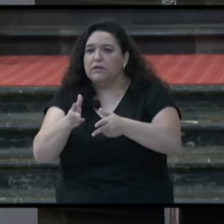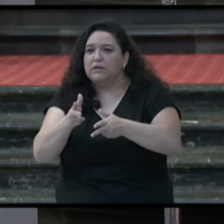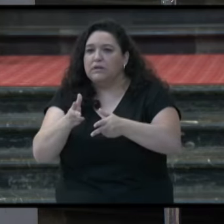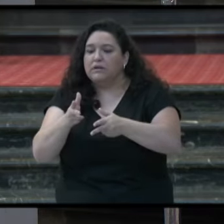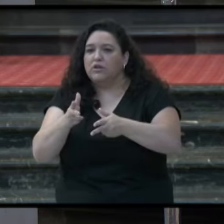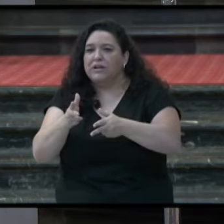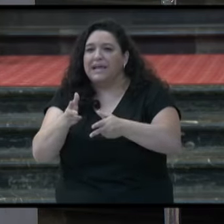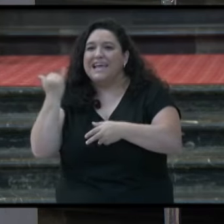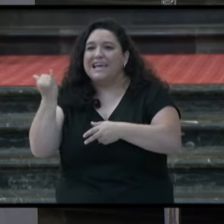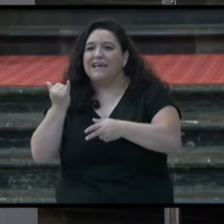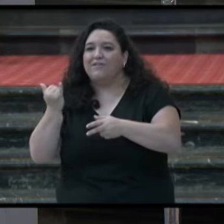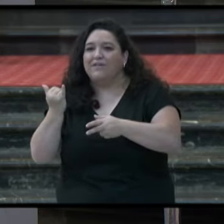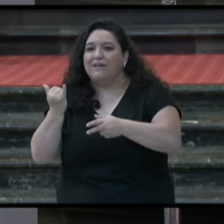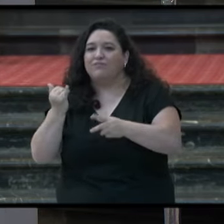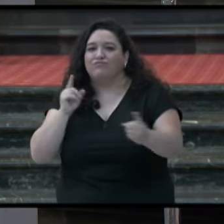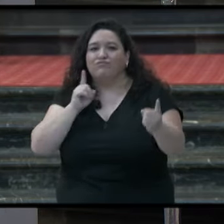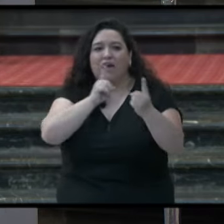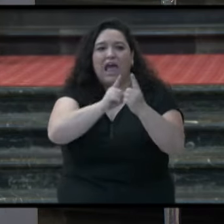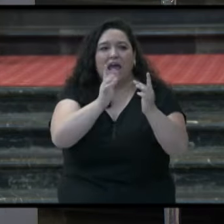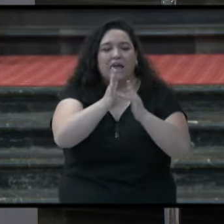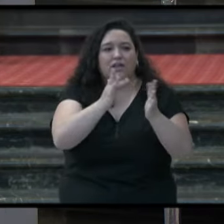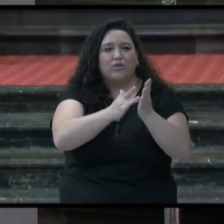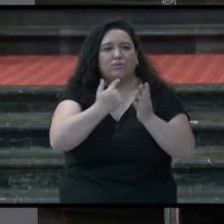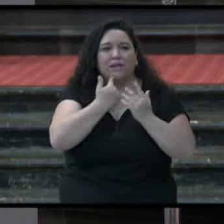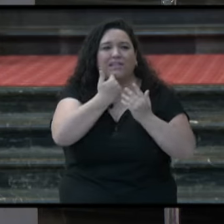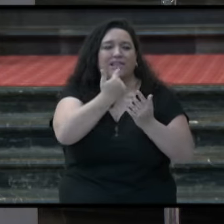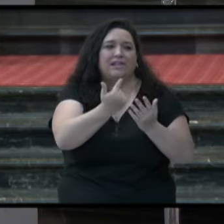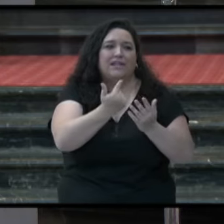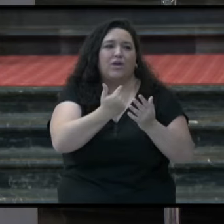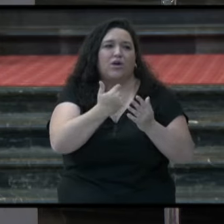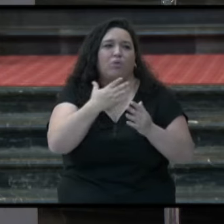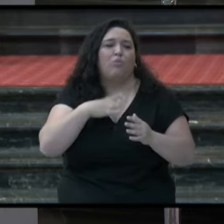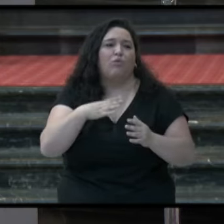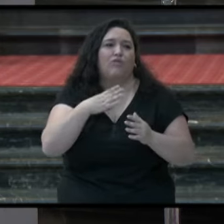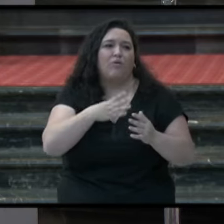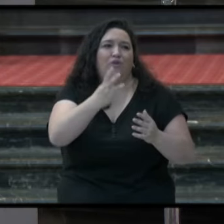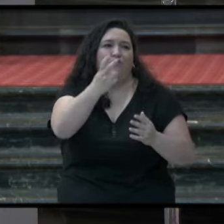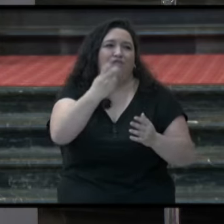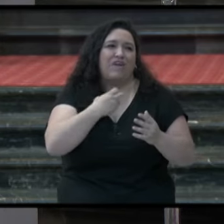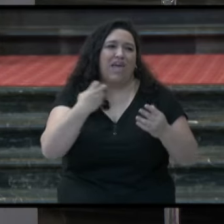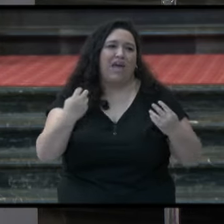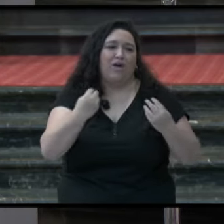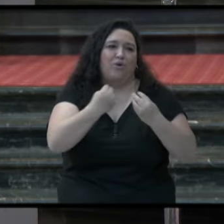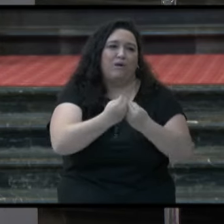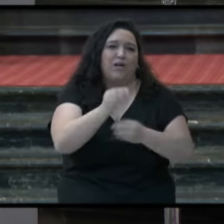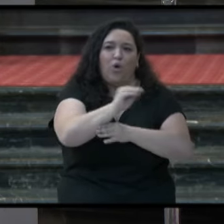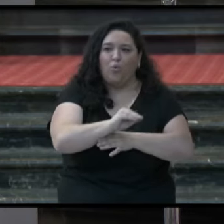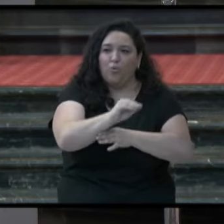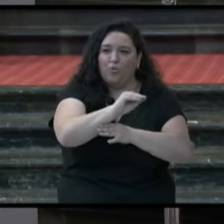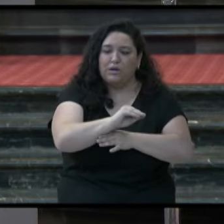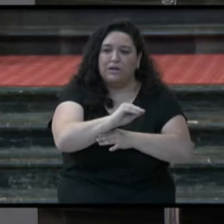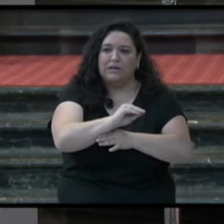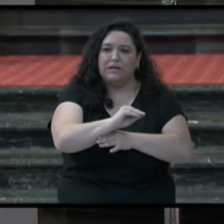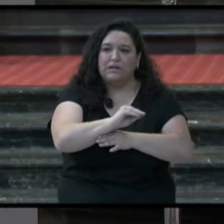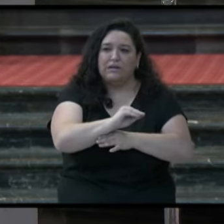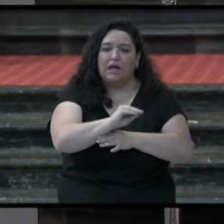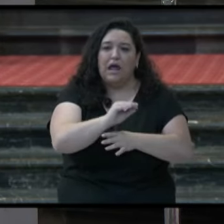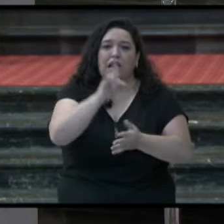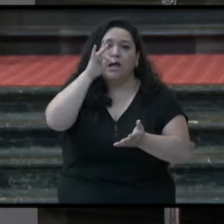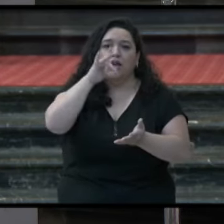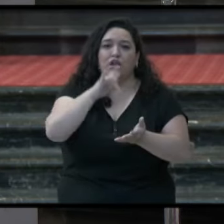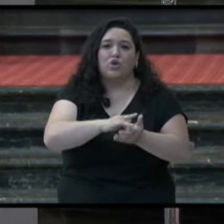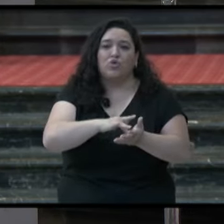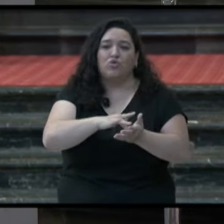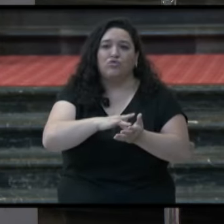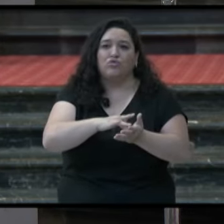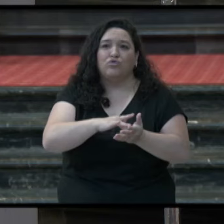para decirle, ven y cúrala, hasta que en un momento se acercan los